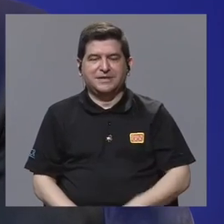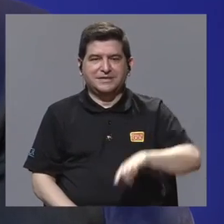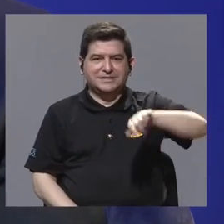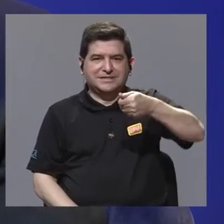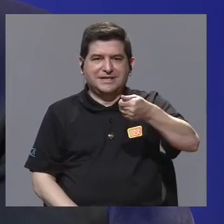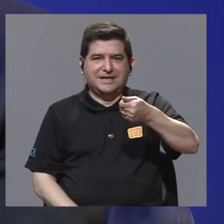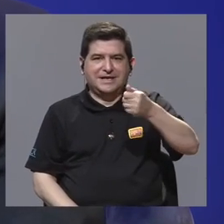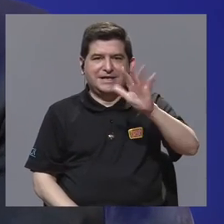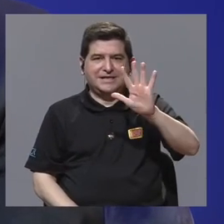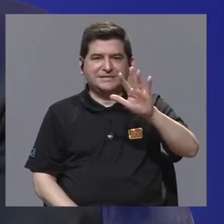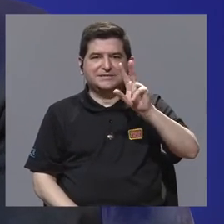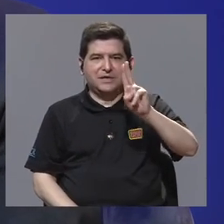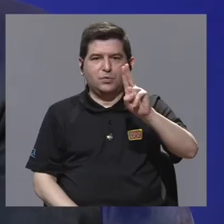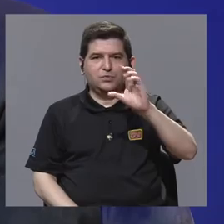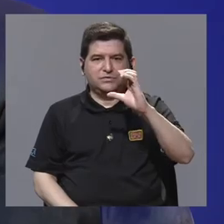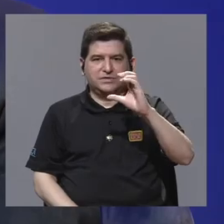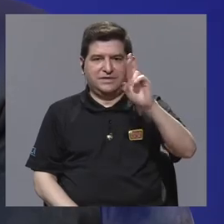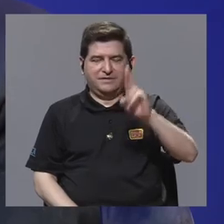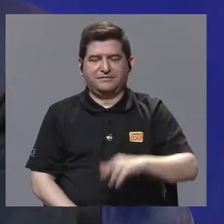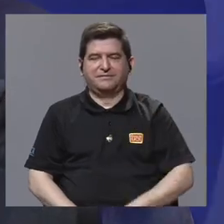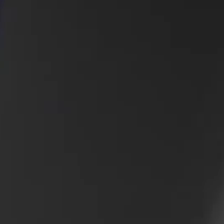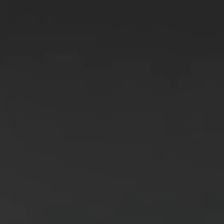de 15 UCR.